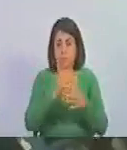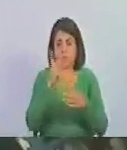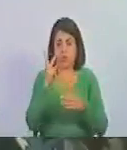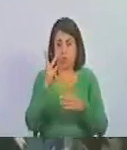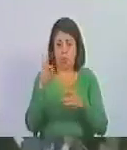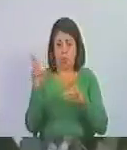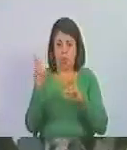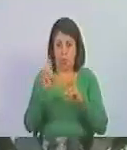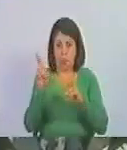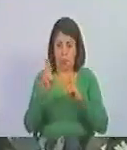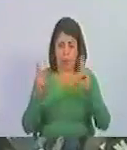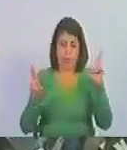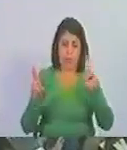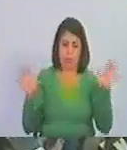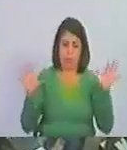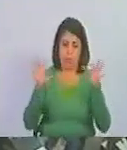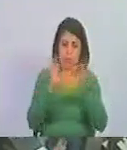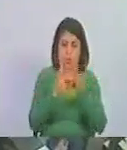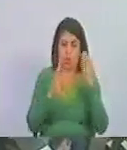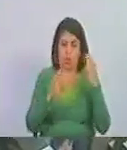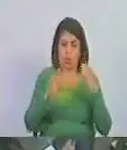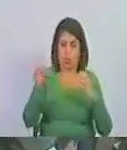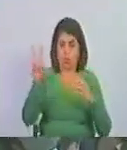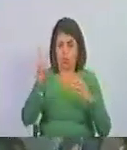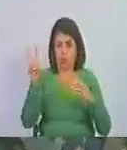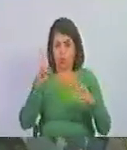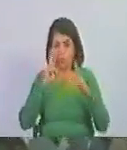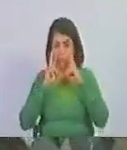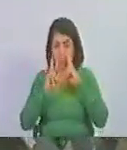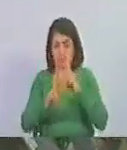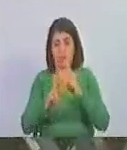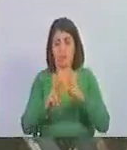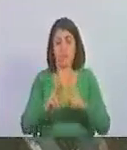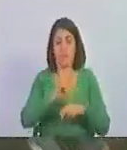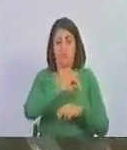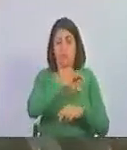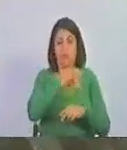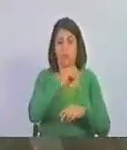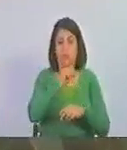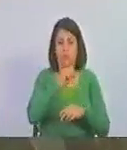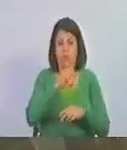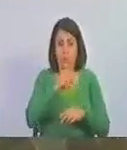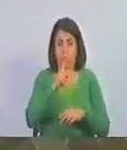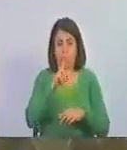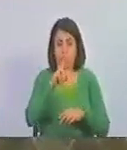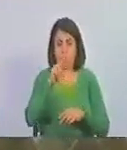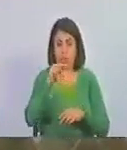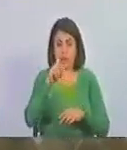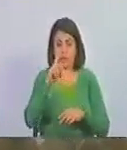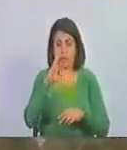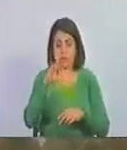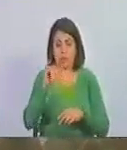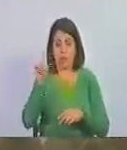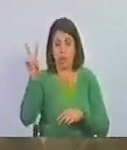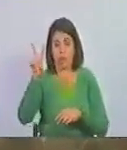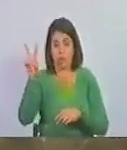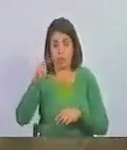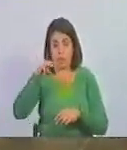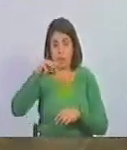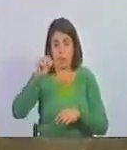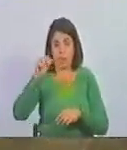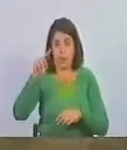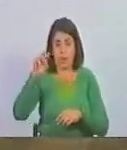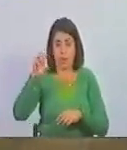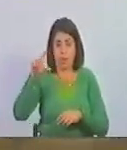repúblicas en esta lucha Colombia con José Prudencio Padilla y Venezuela con Manuel